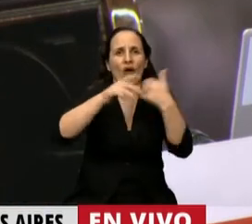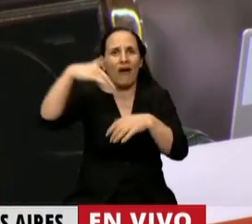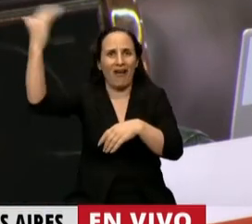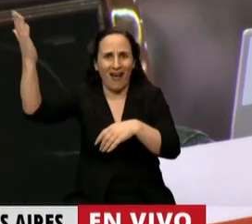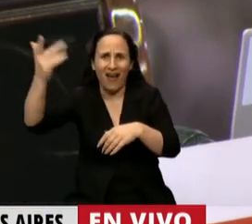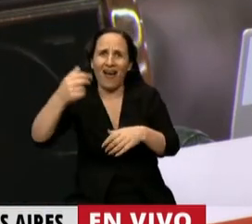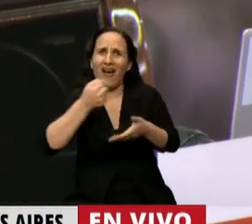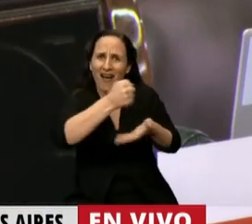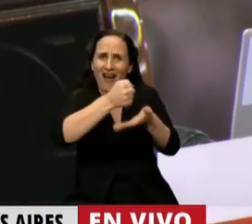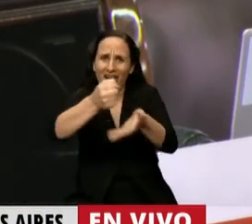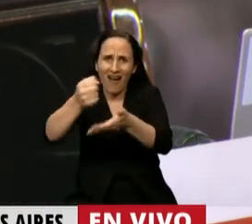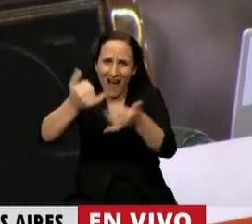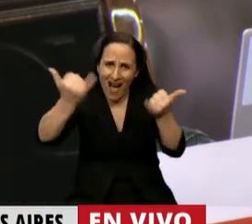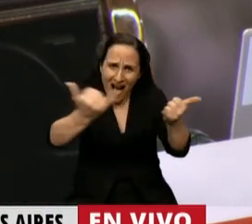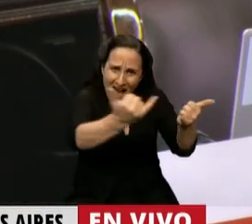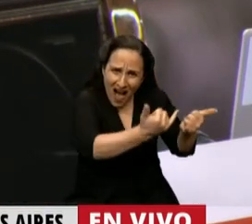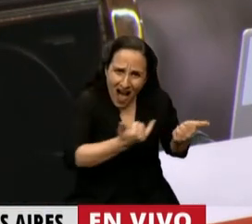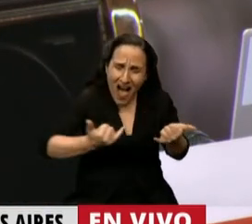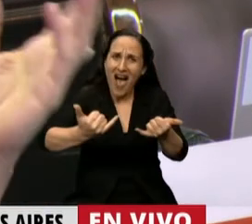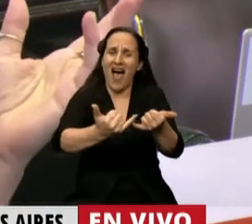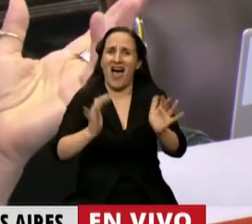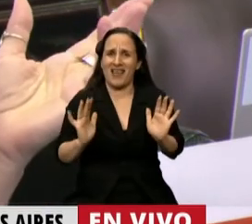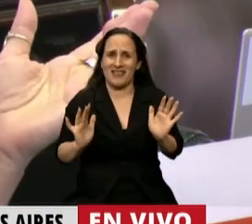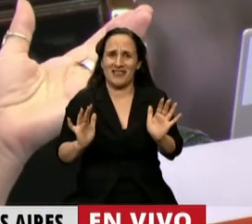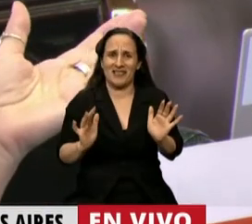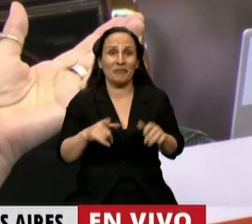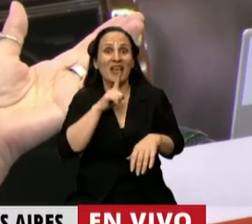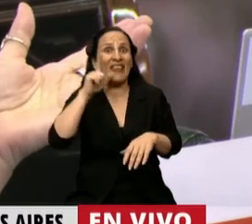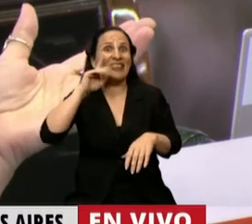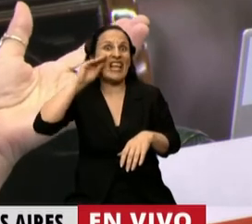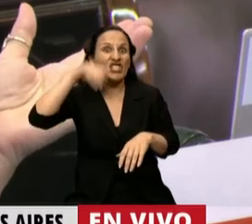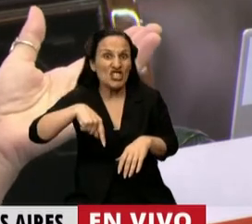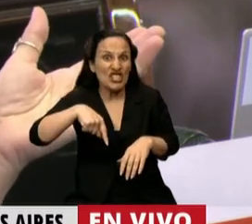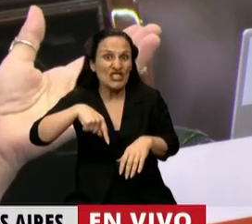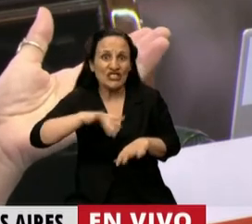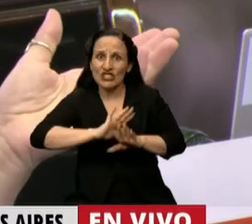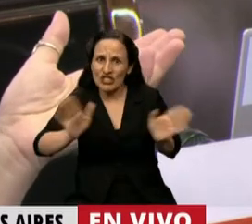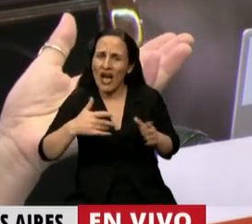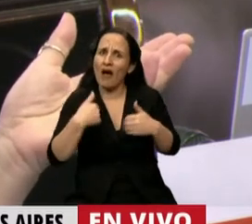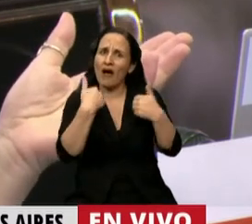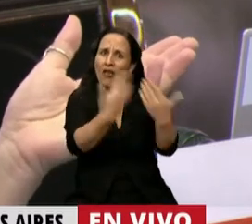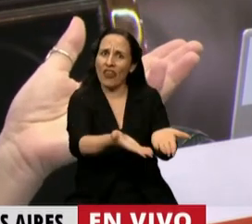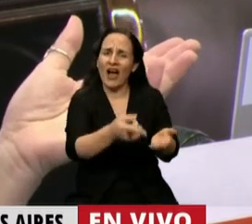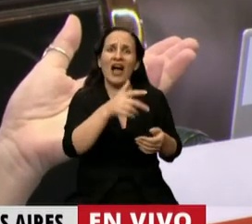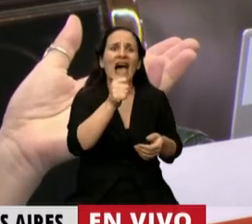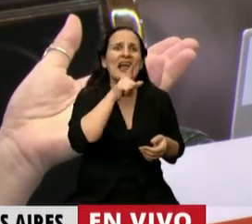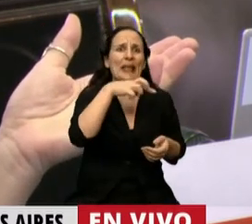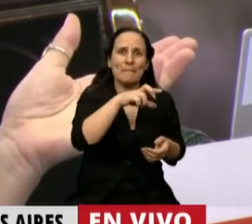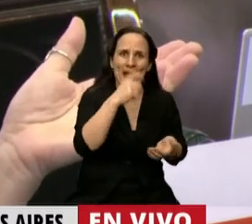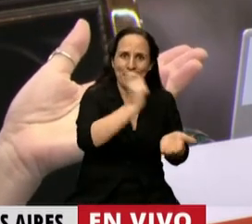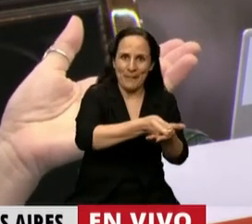beneficios sistemáticos, sistemáticos. O Techin no terminó obteniendo, por ejemplo, no sólo que le paguen el ATP